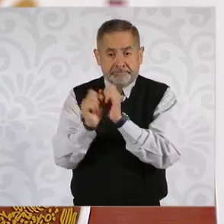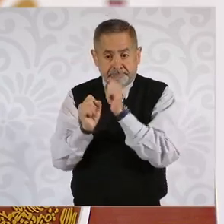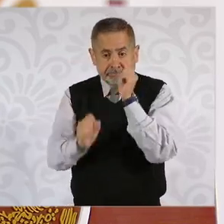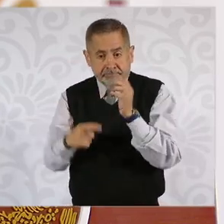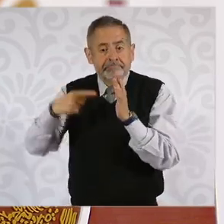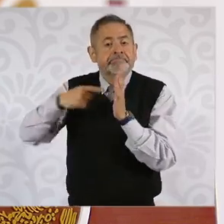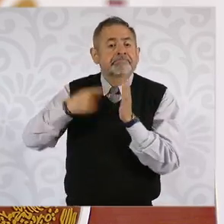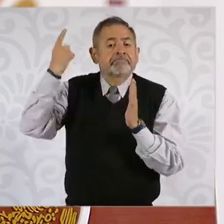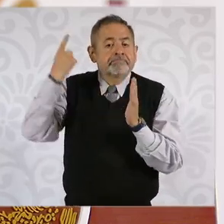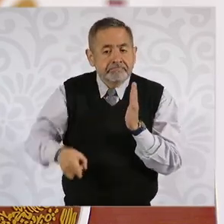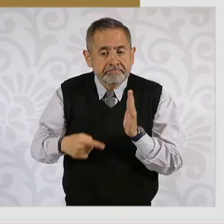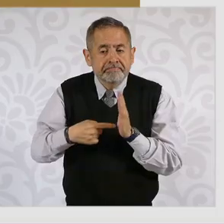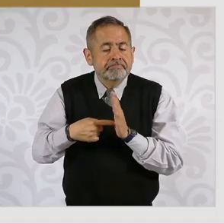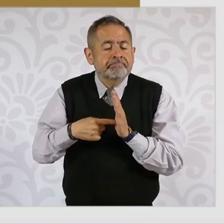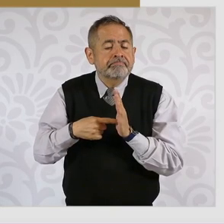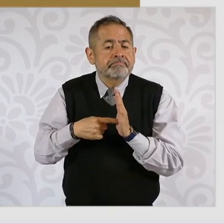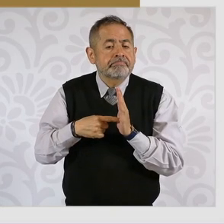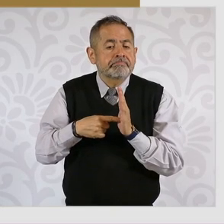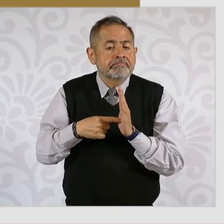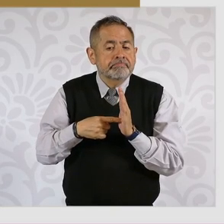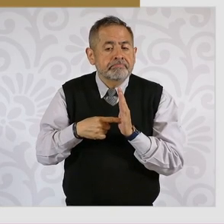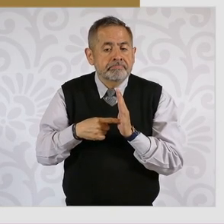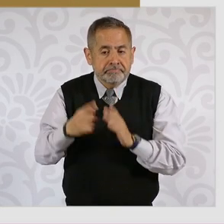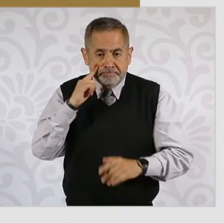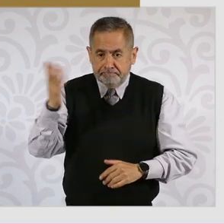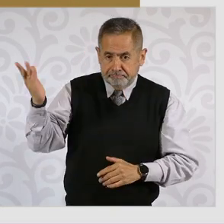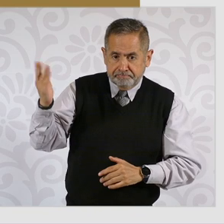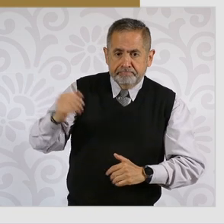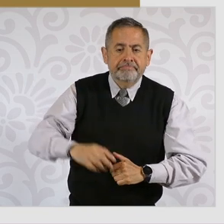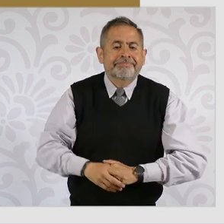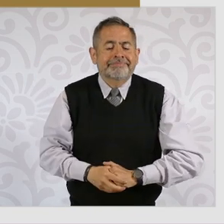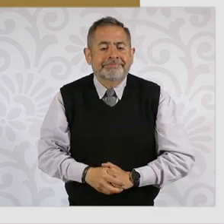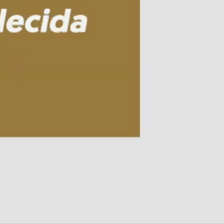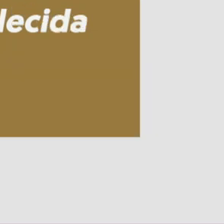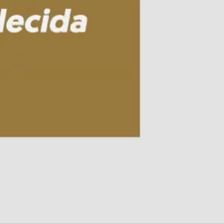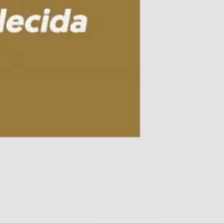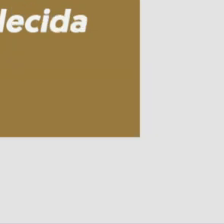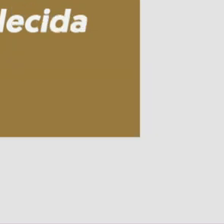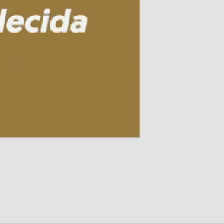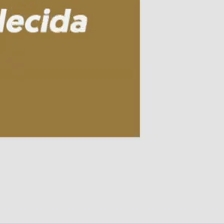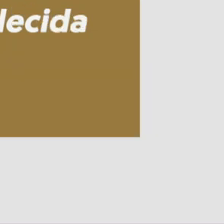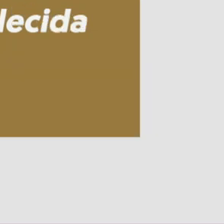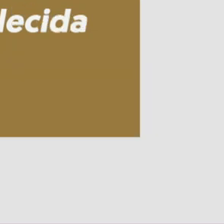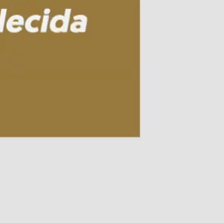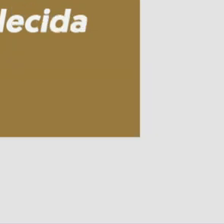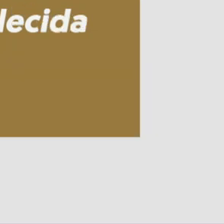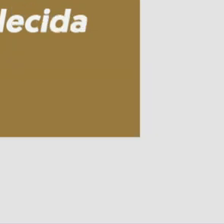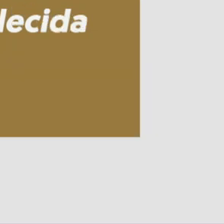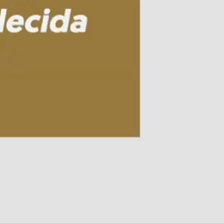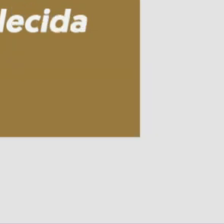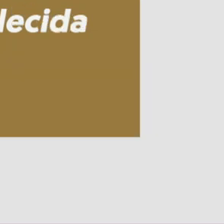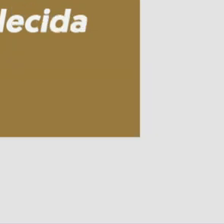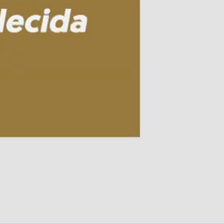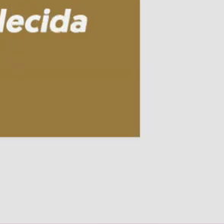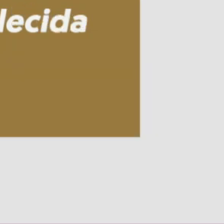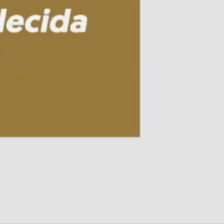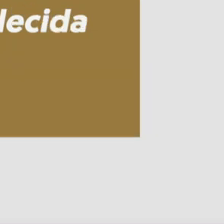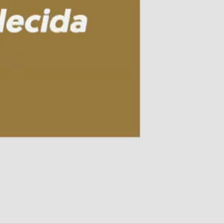Constitución desde la reforma al artículo 127, fracción 2 de 2019,